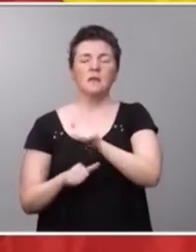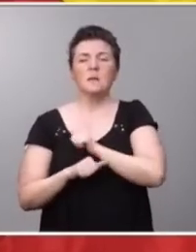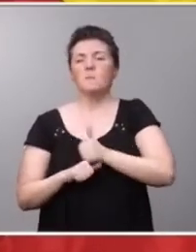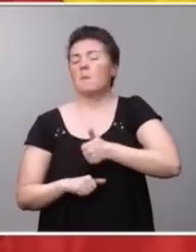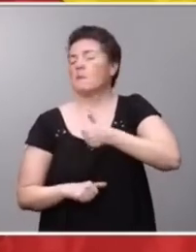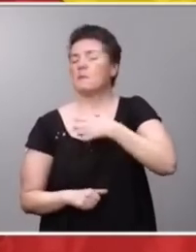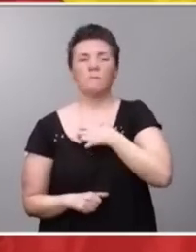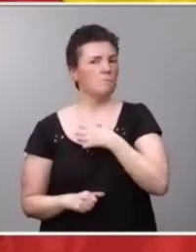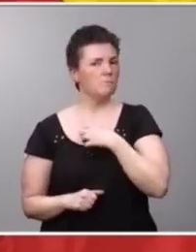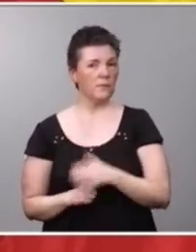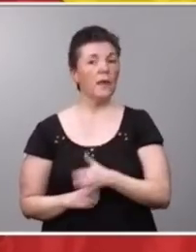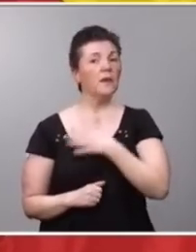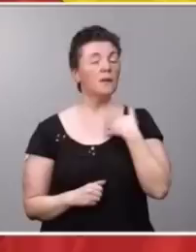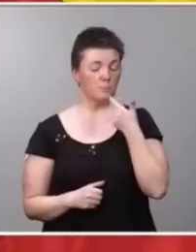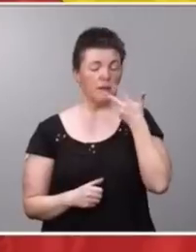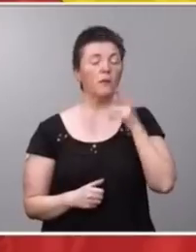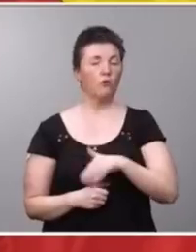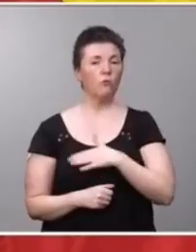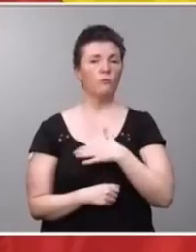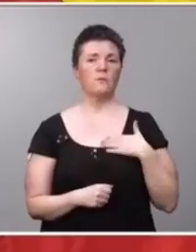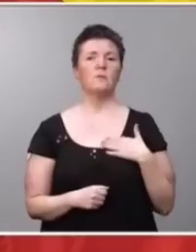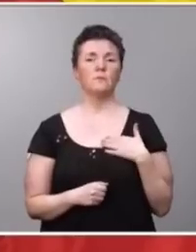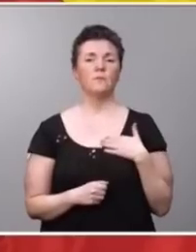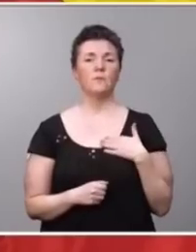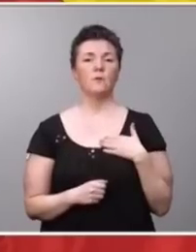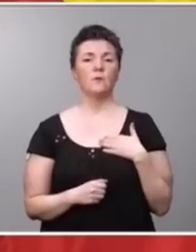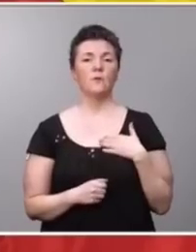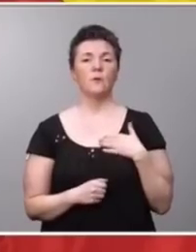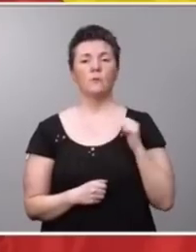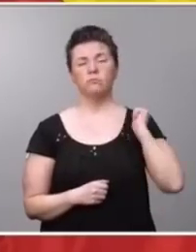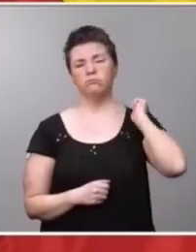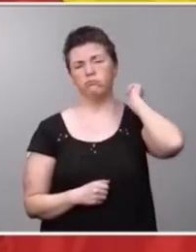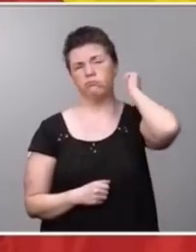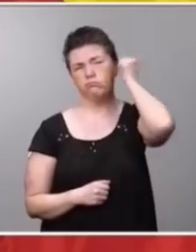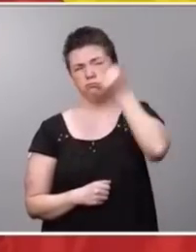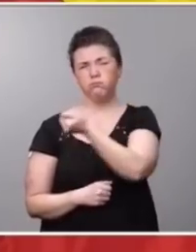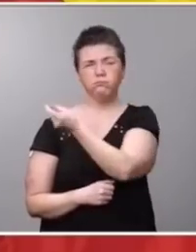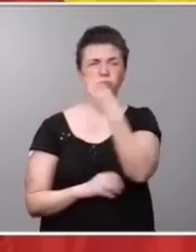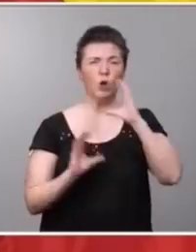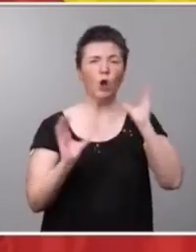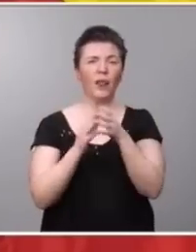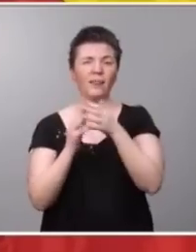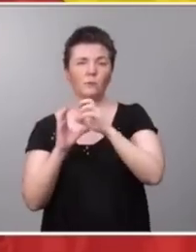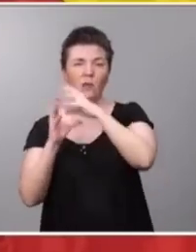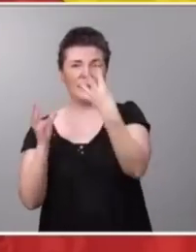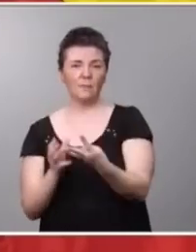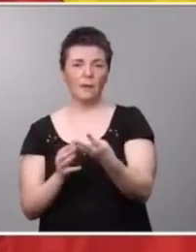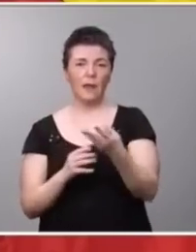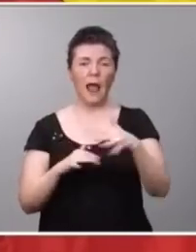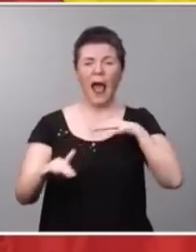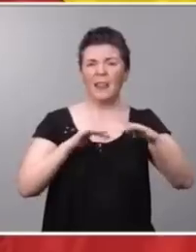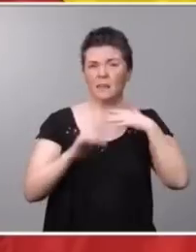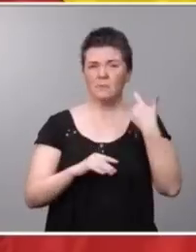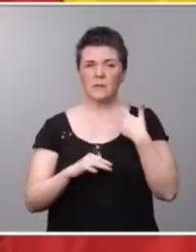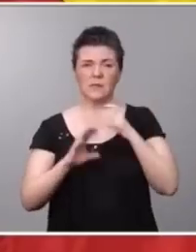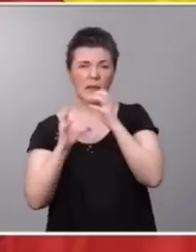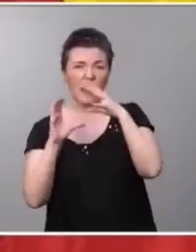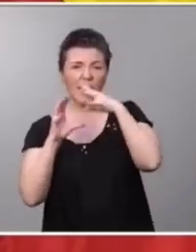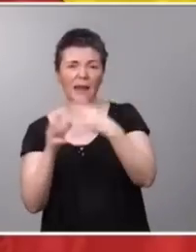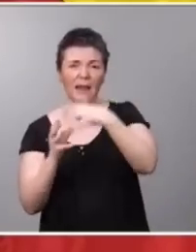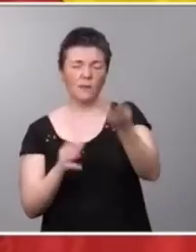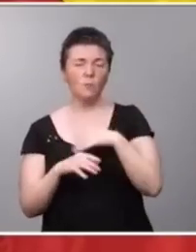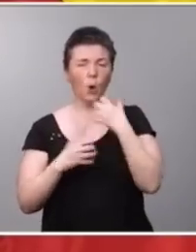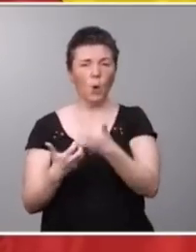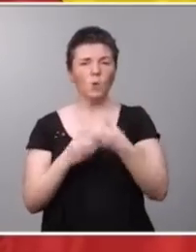Quiero reconocer, por tanto, a los centenares de colectivos LGTBI, a las miles de activistas LGTBI por su lucha, porque es gracias